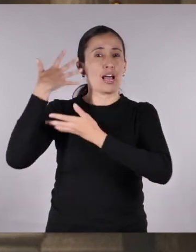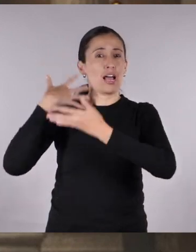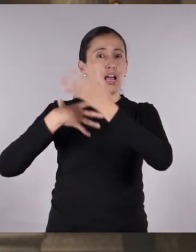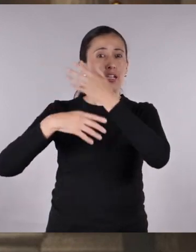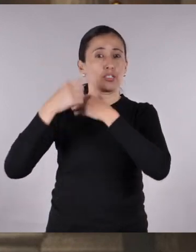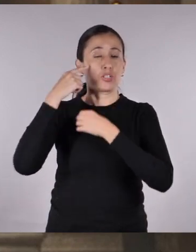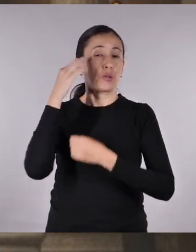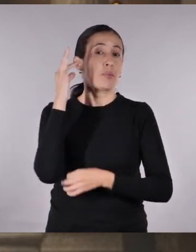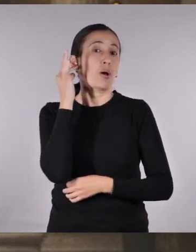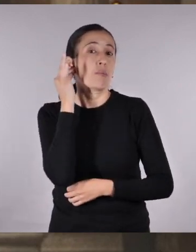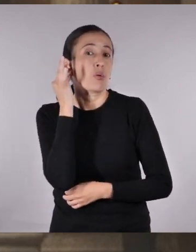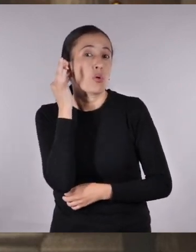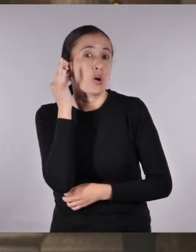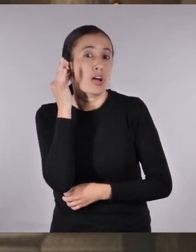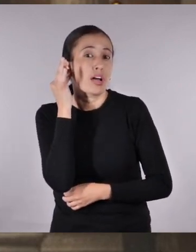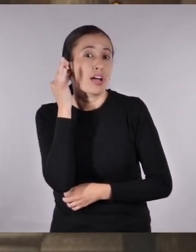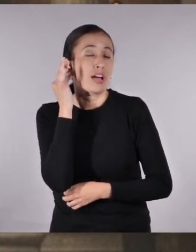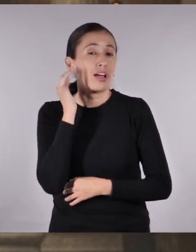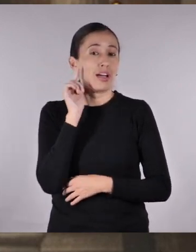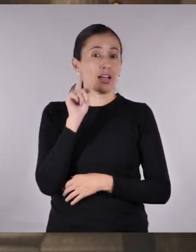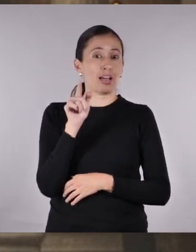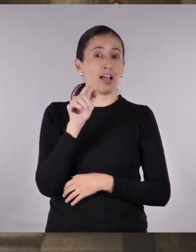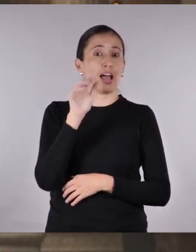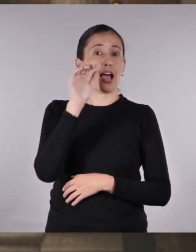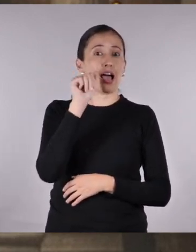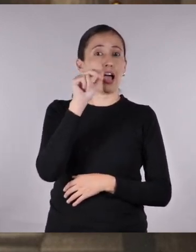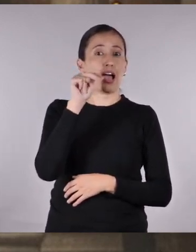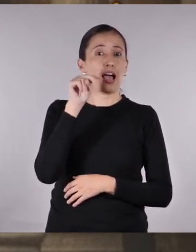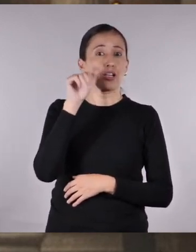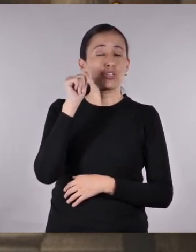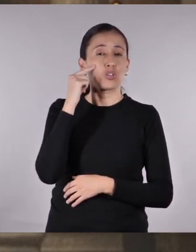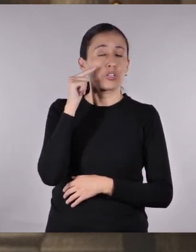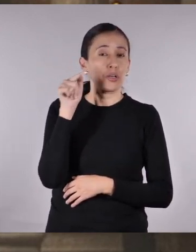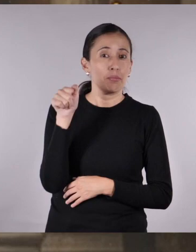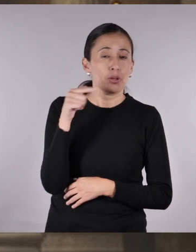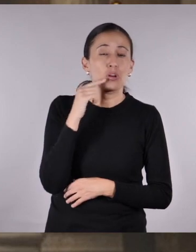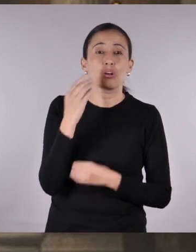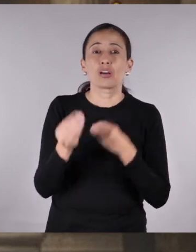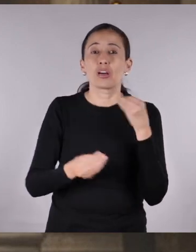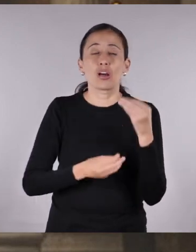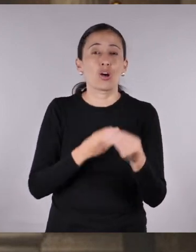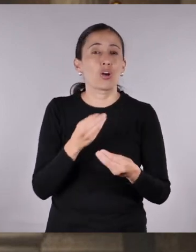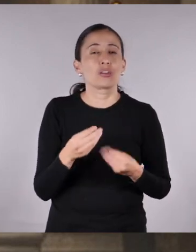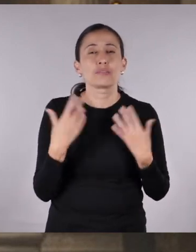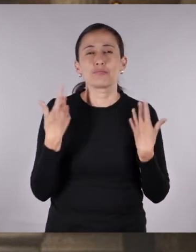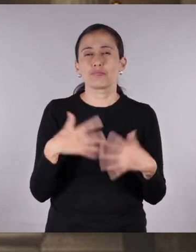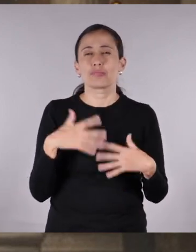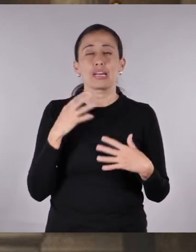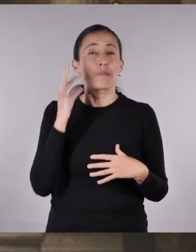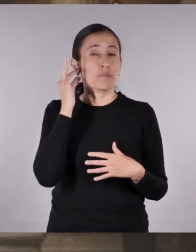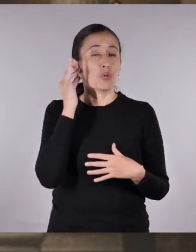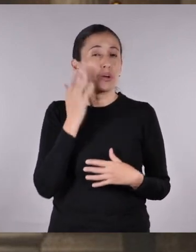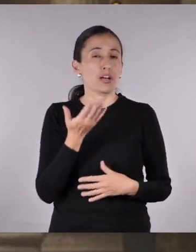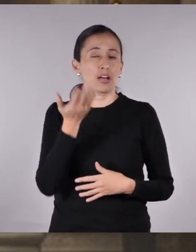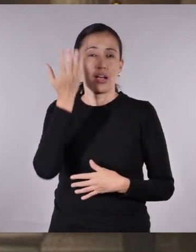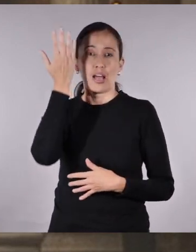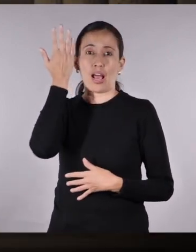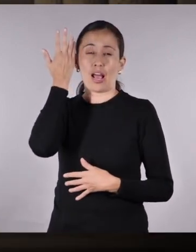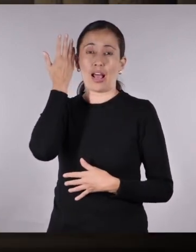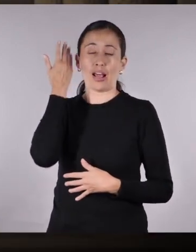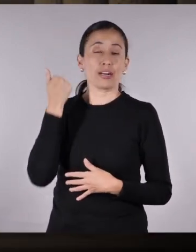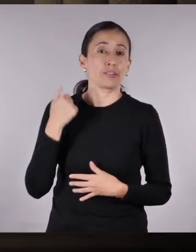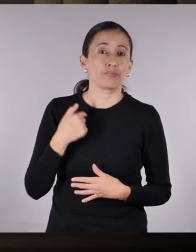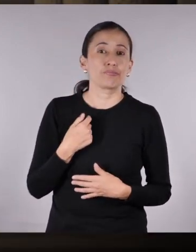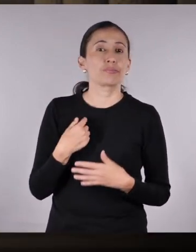Anónimo era una mujer. Esta frase de la escritoria Virginia Woolf, lamentablemente, es tan cierta.